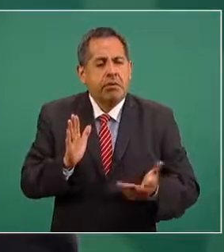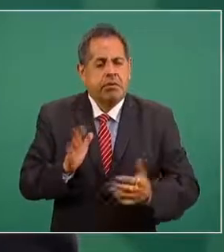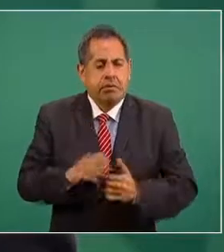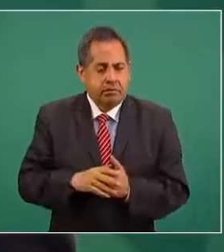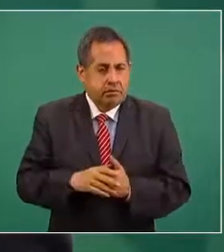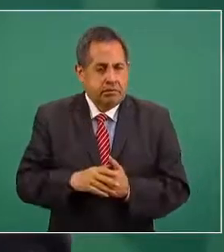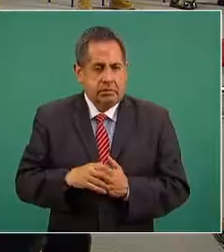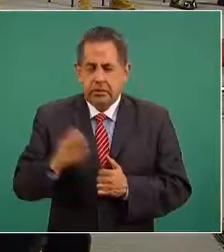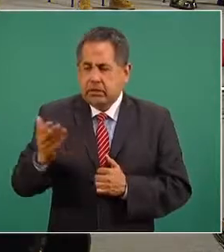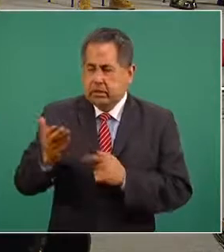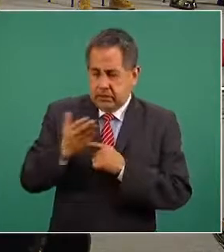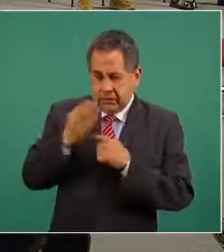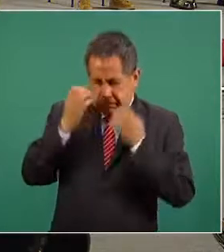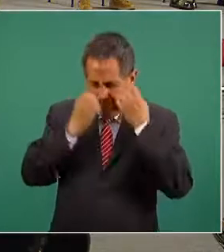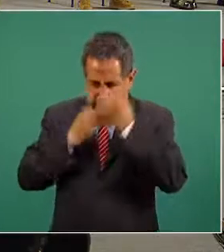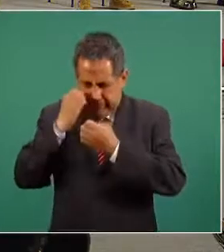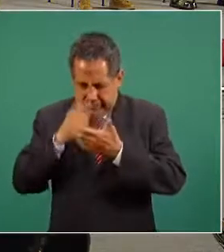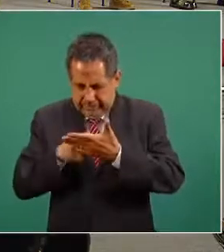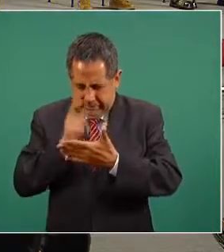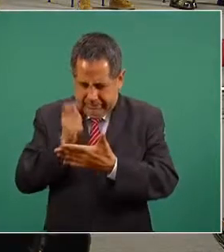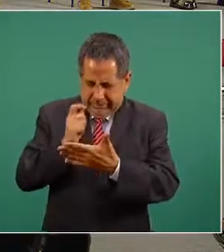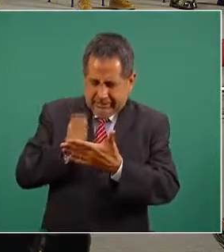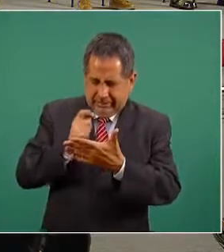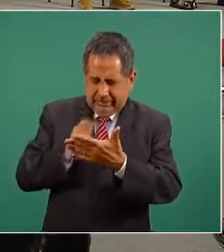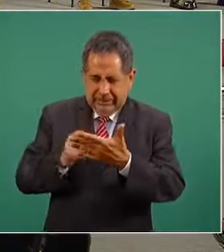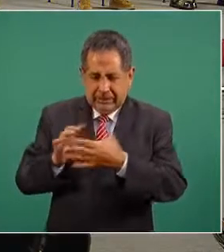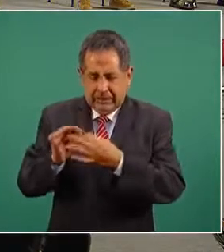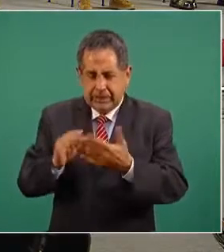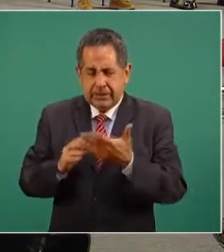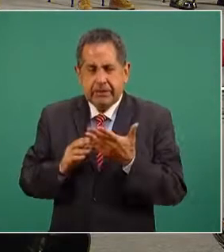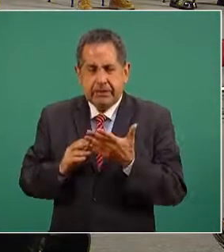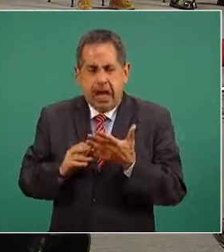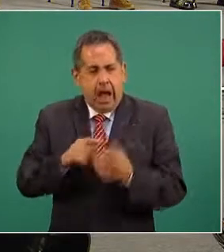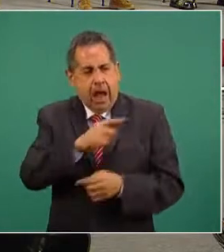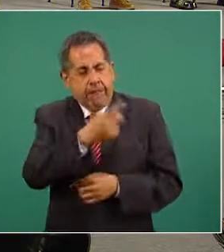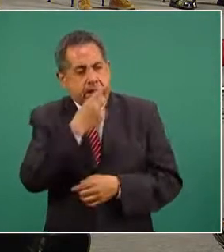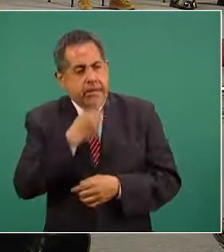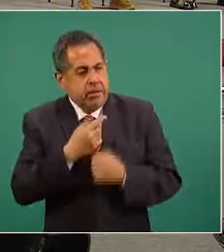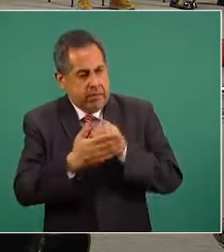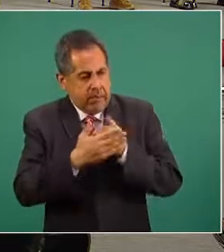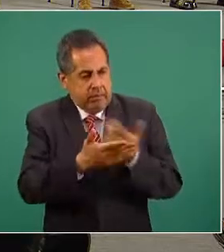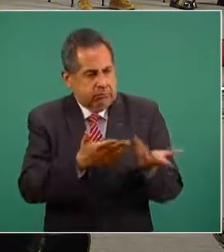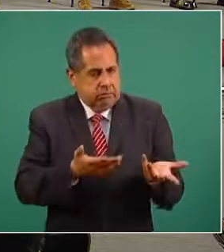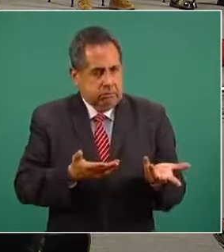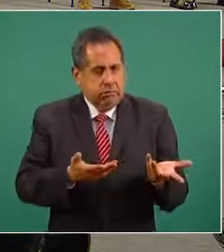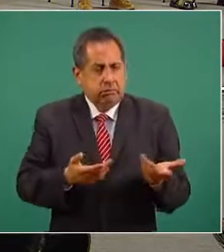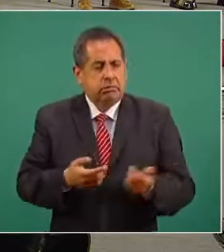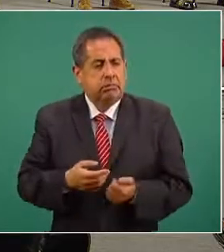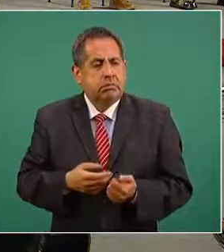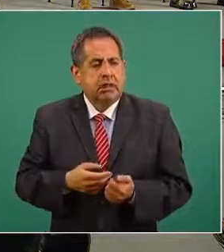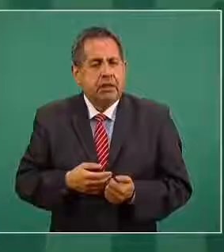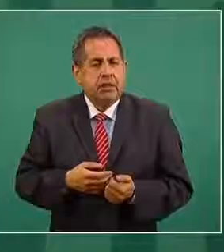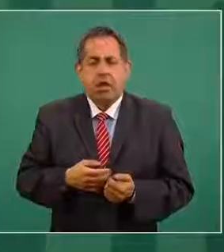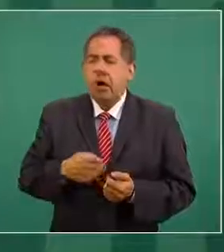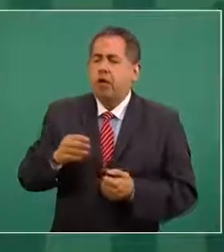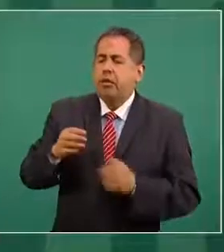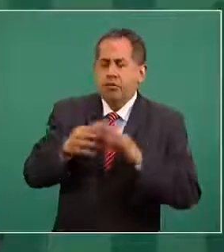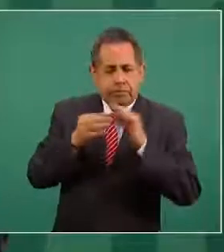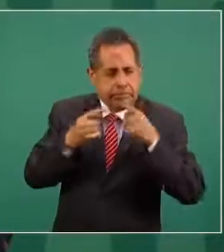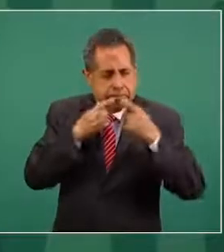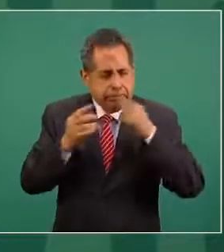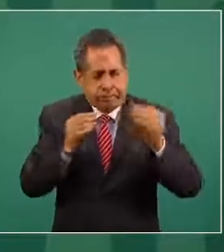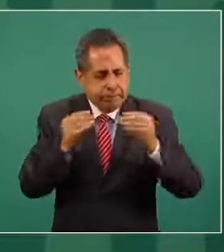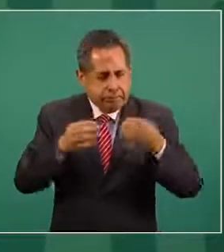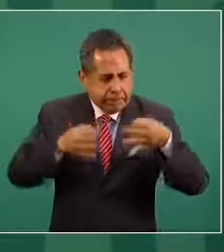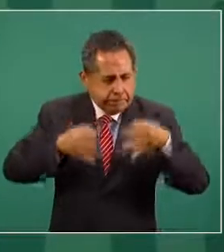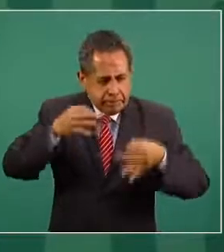los elementos que se describen y se le dio oportunidad de generar Cienfuegos a defenderse. Concluye la Fiscalía y nos lo hace